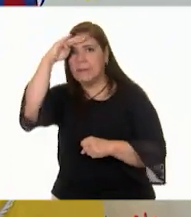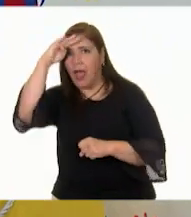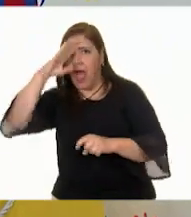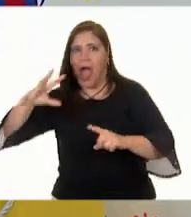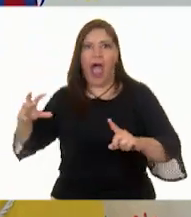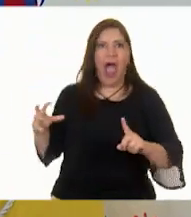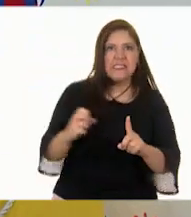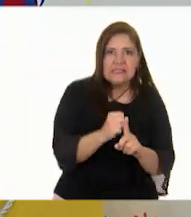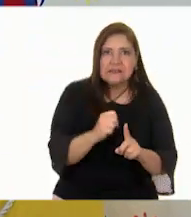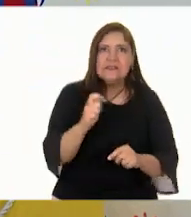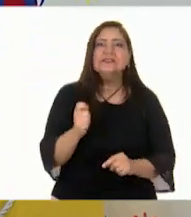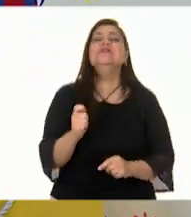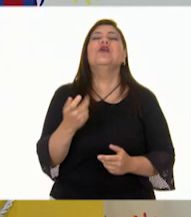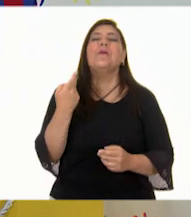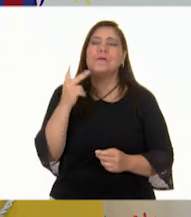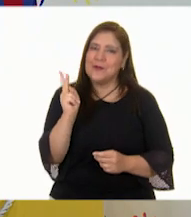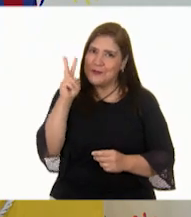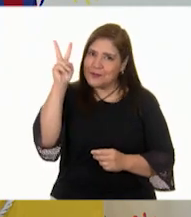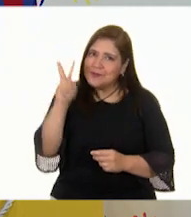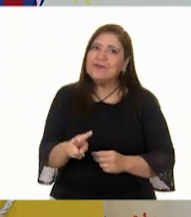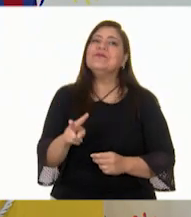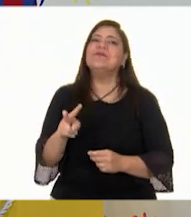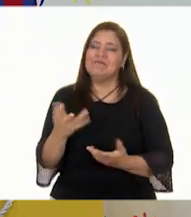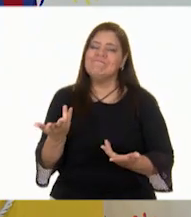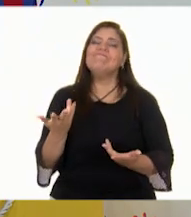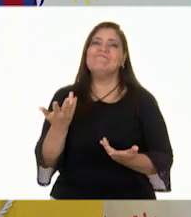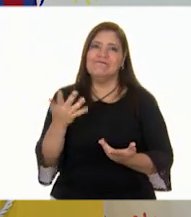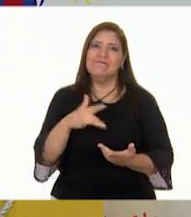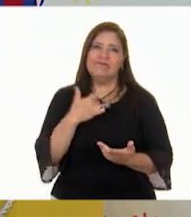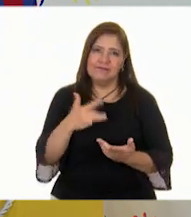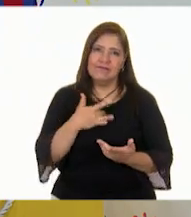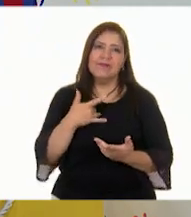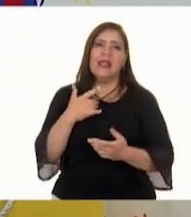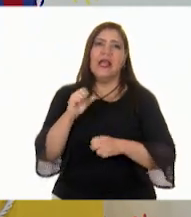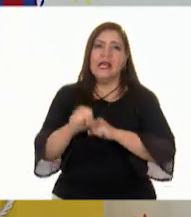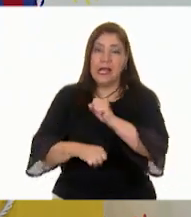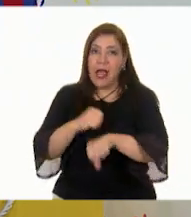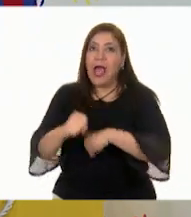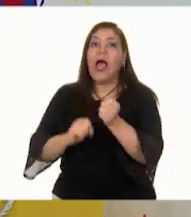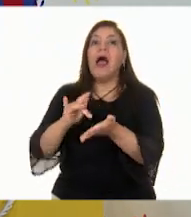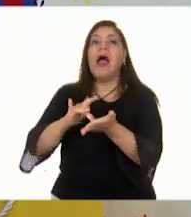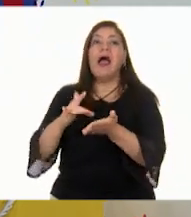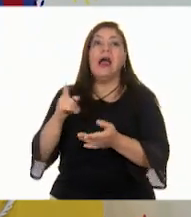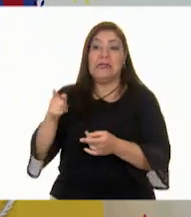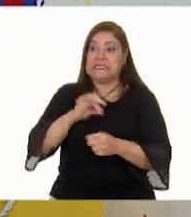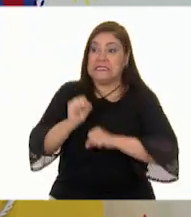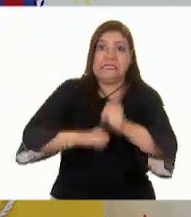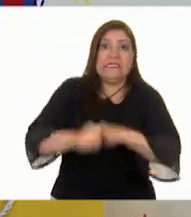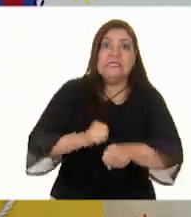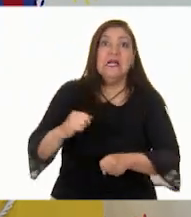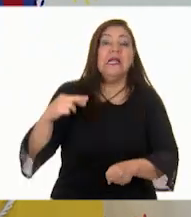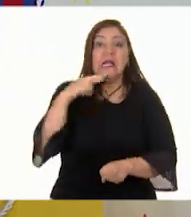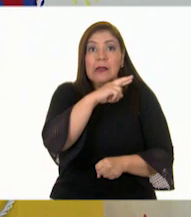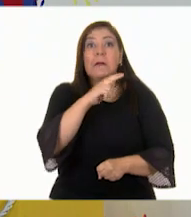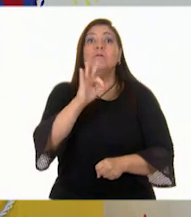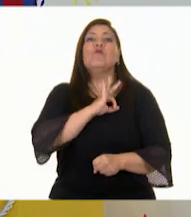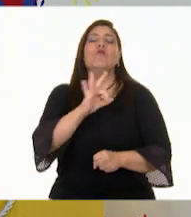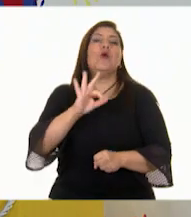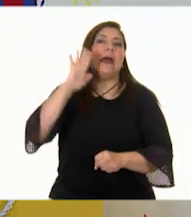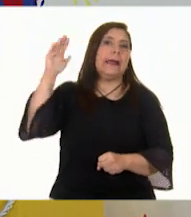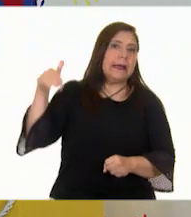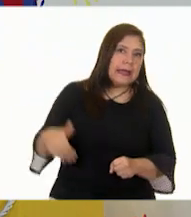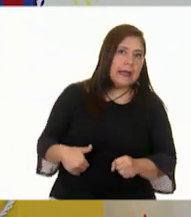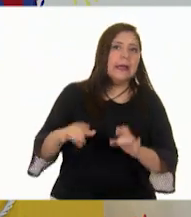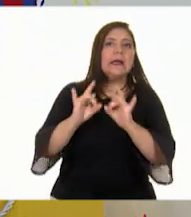Sí. Pero déjame decirte que por la velocidad en la que rodabas en la bicicleta, pudiste ocasionar un accidente vial o que